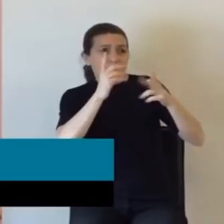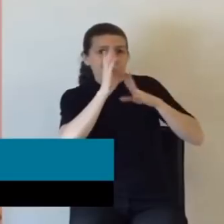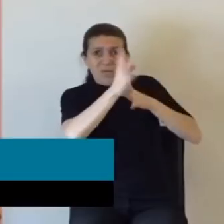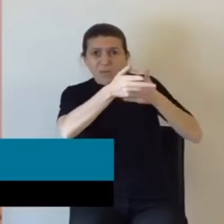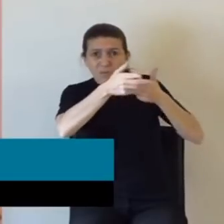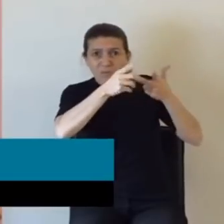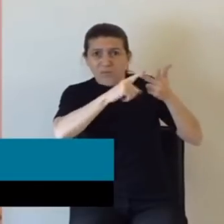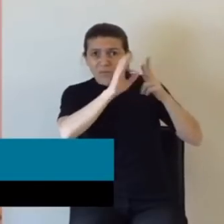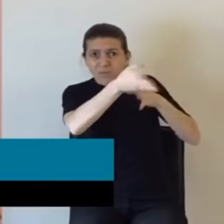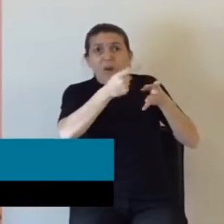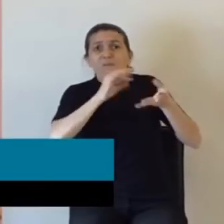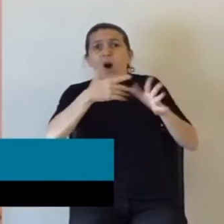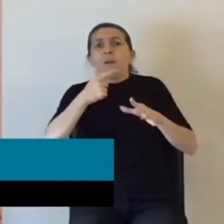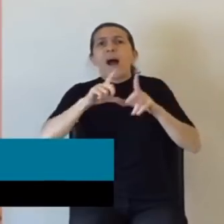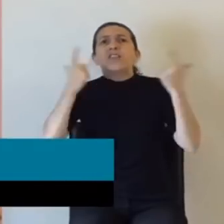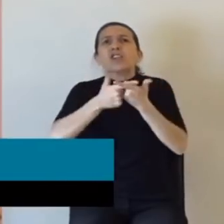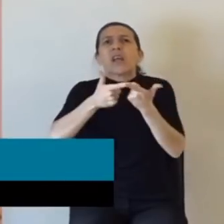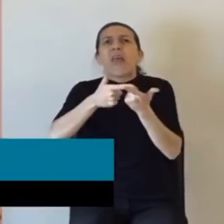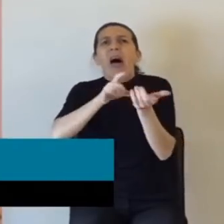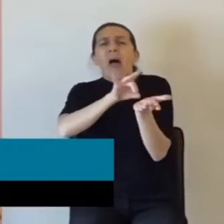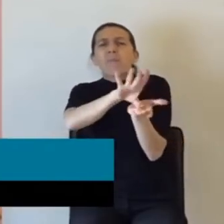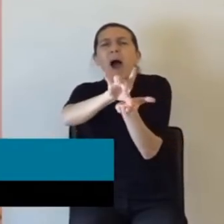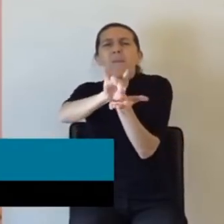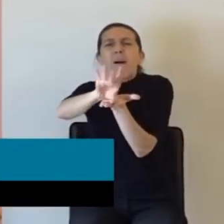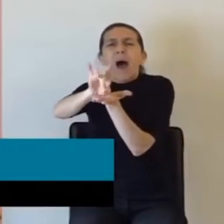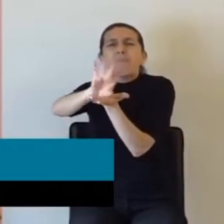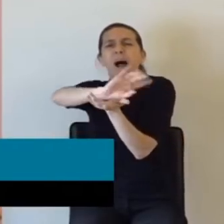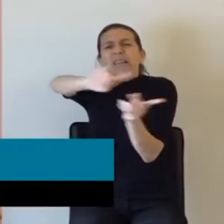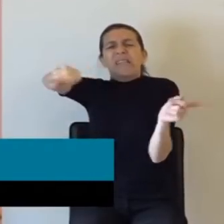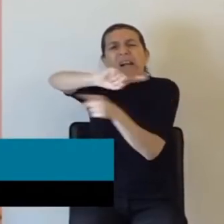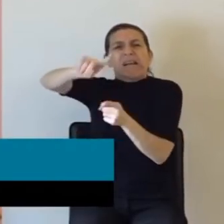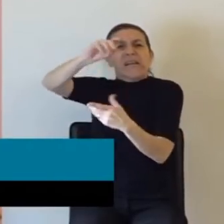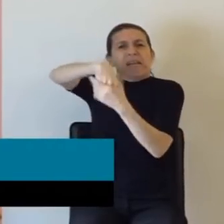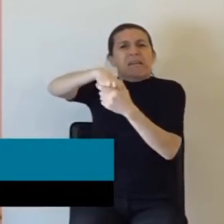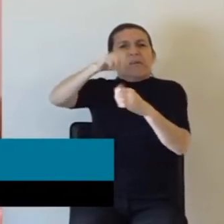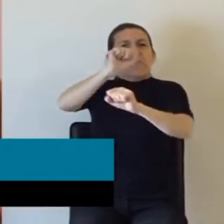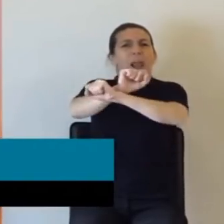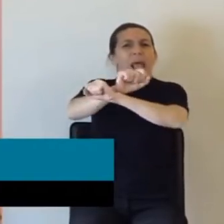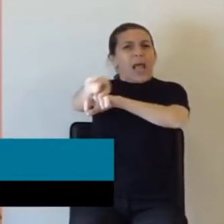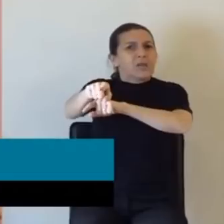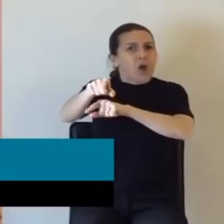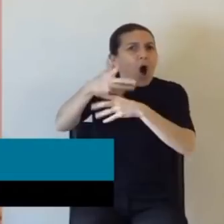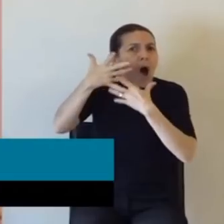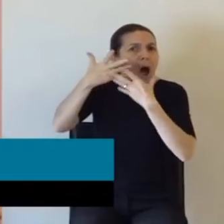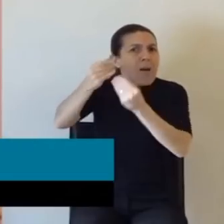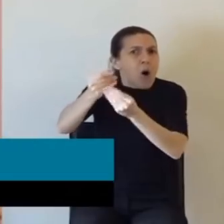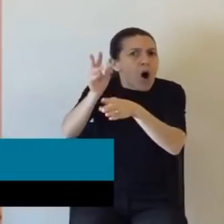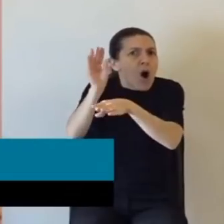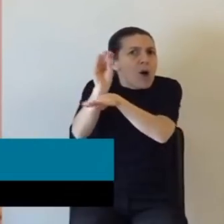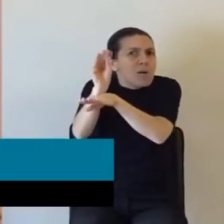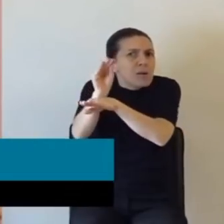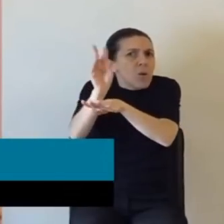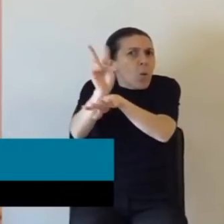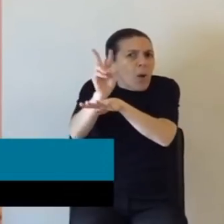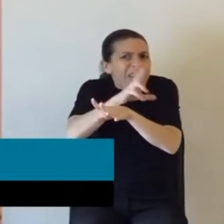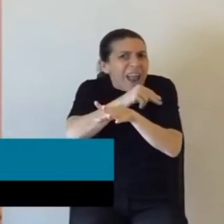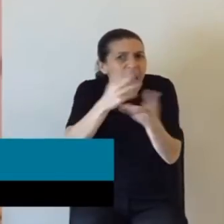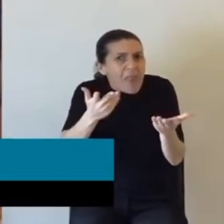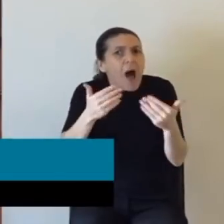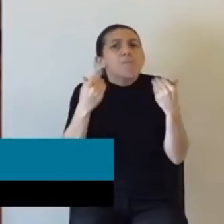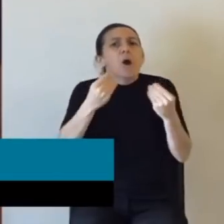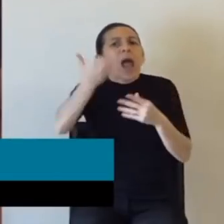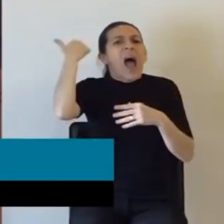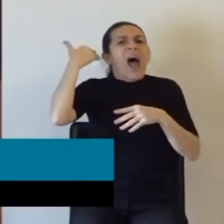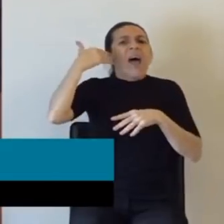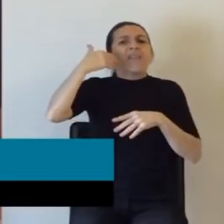descarte social que tiene que quedar ahí, que no tiene que tener ningún derecho? ¿Eso es lo que promueven? ¿Por qué no saltaron así cuando la